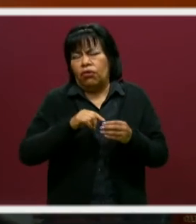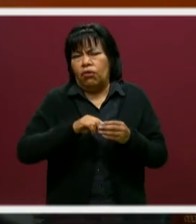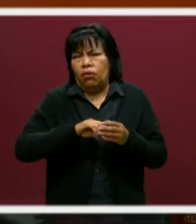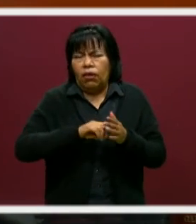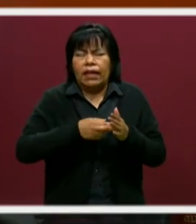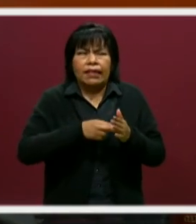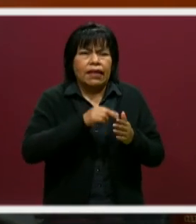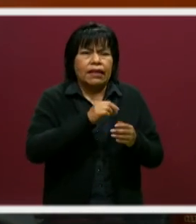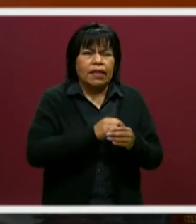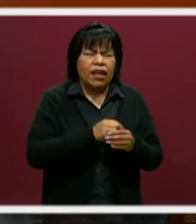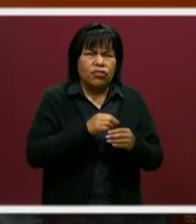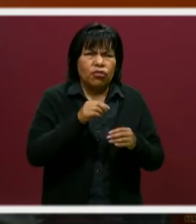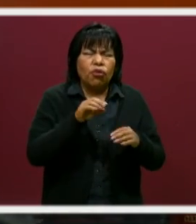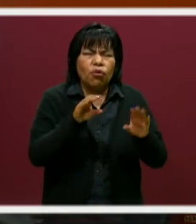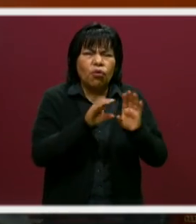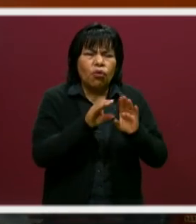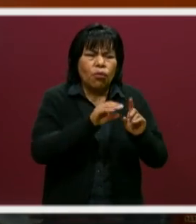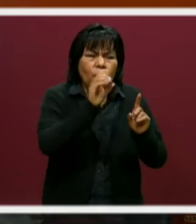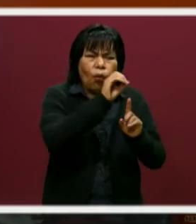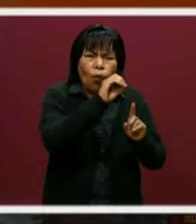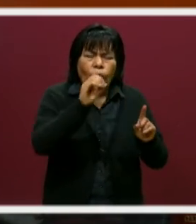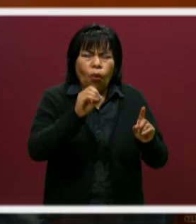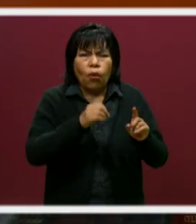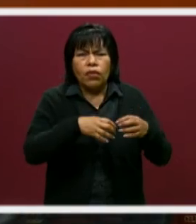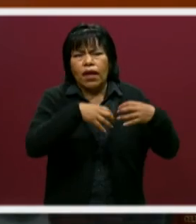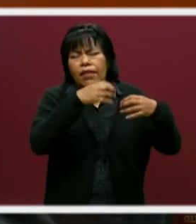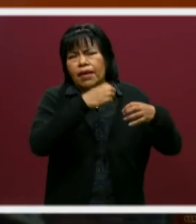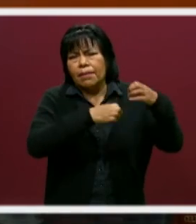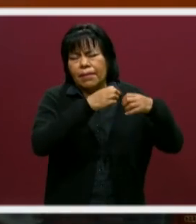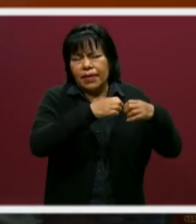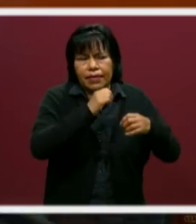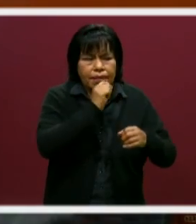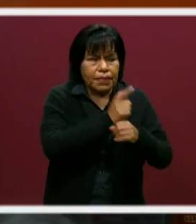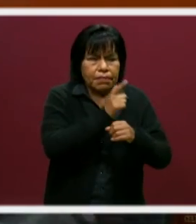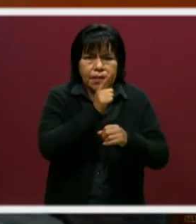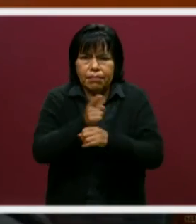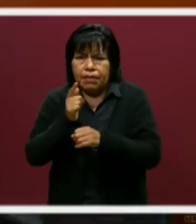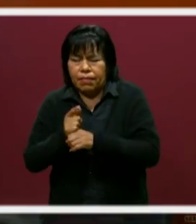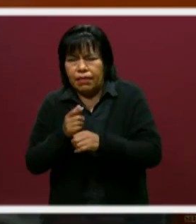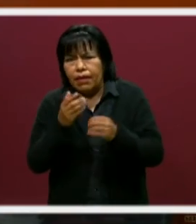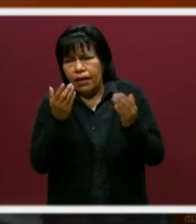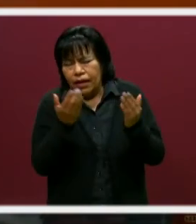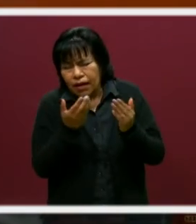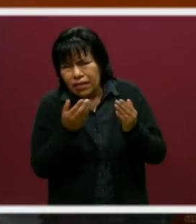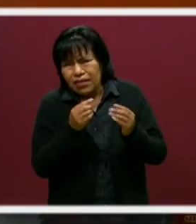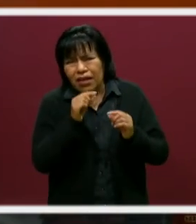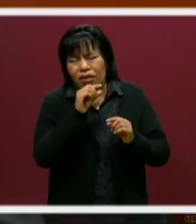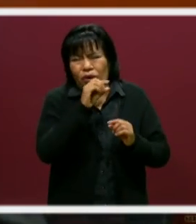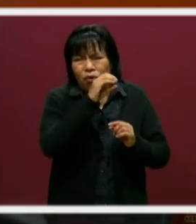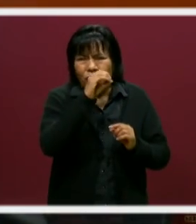bueno, todo empieza en los procesos de cada empresa, a identificarlos, a hacer una reingeniería de procesos.